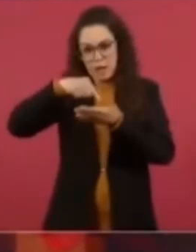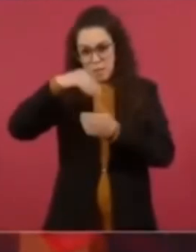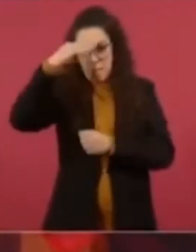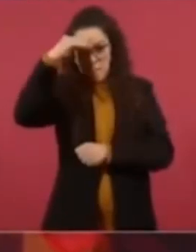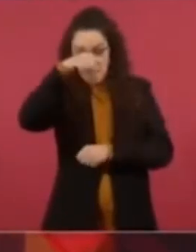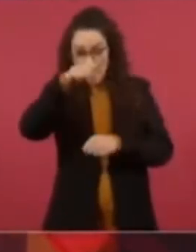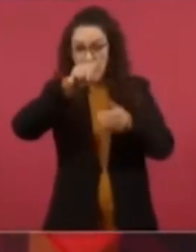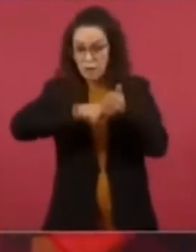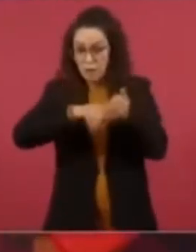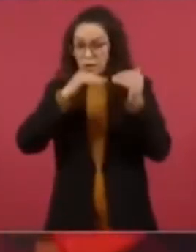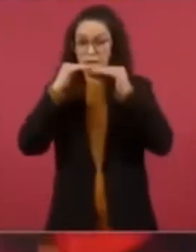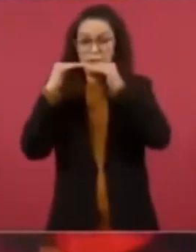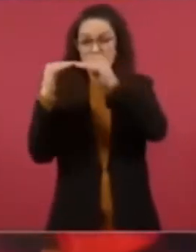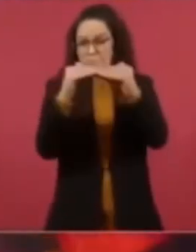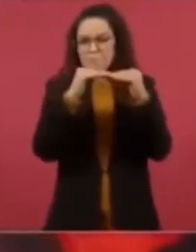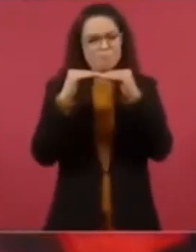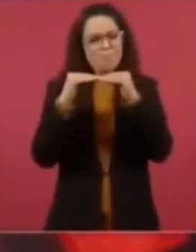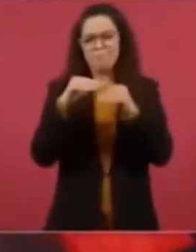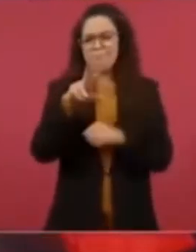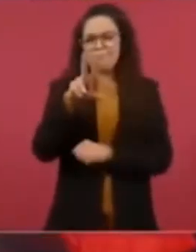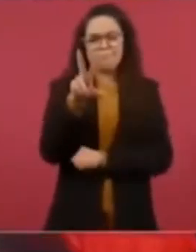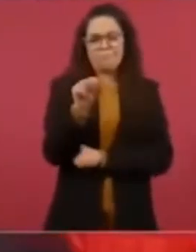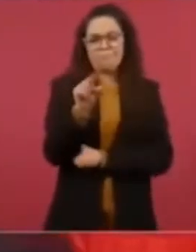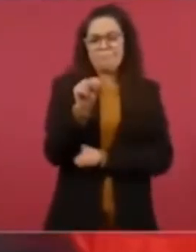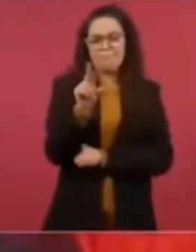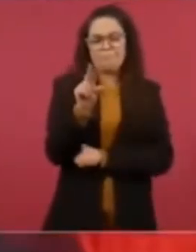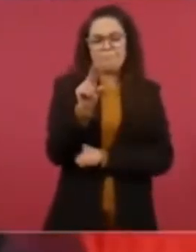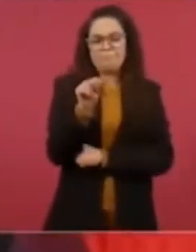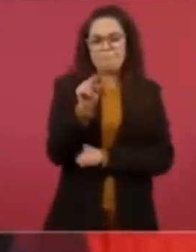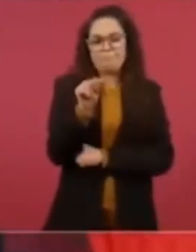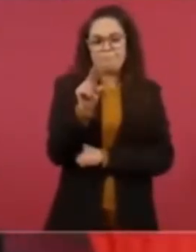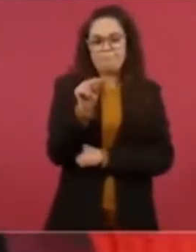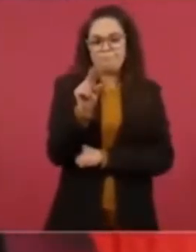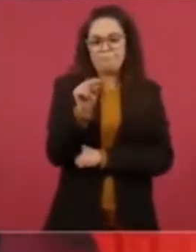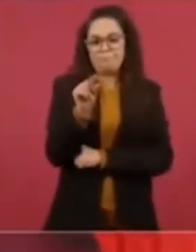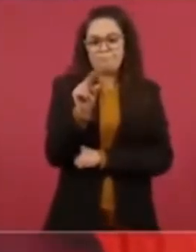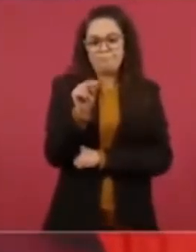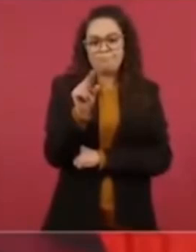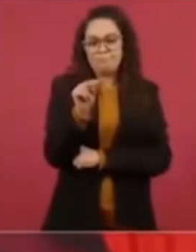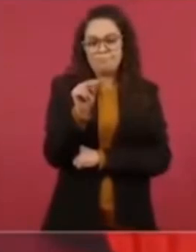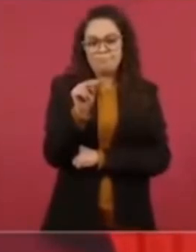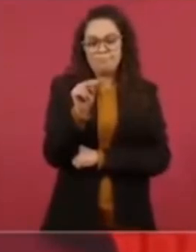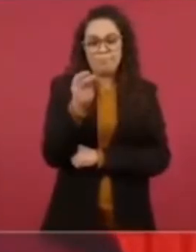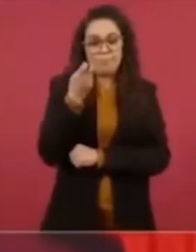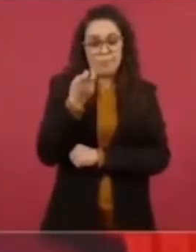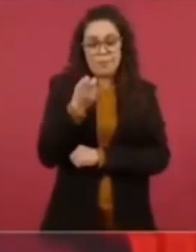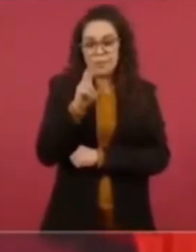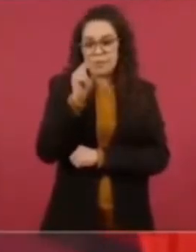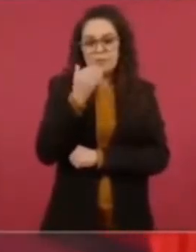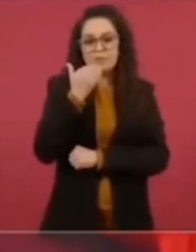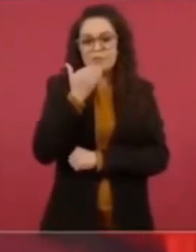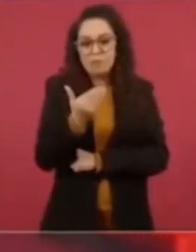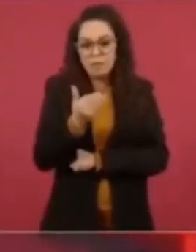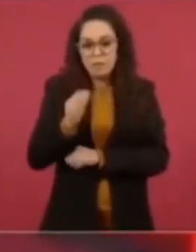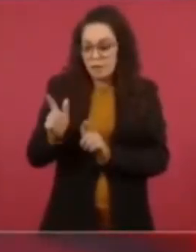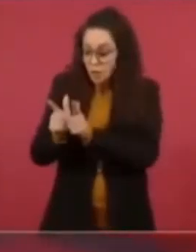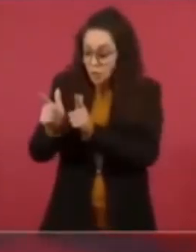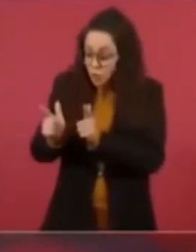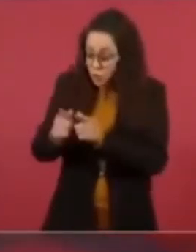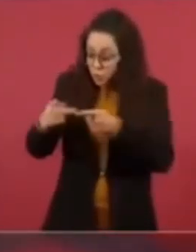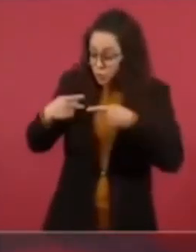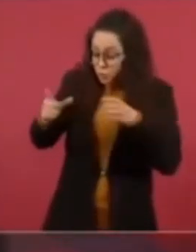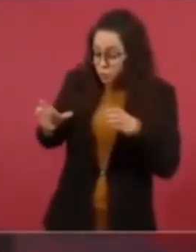La oligarquía es el gobierno de una minoría al servicio de unos